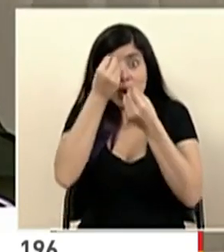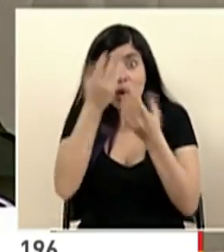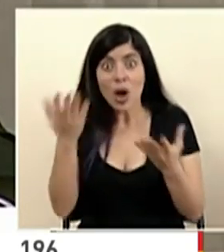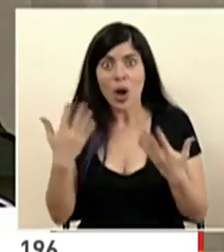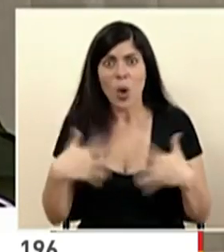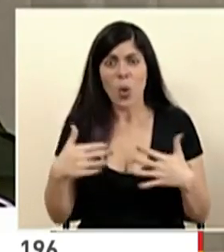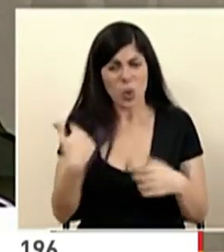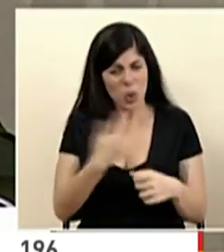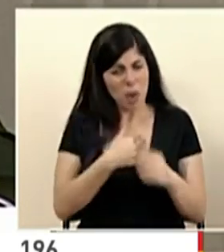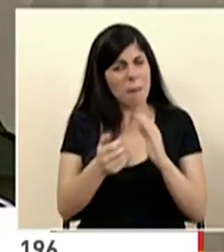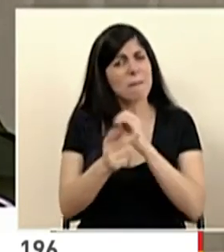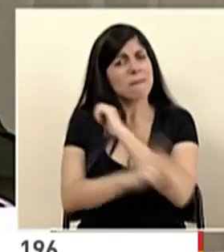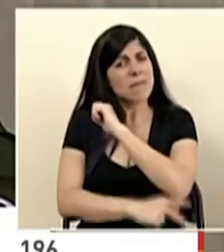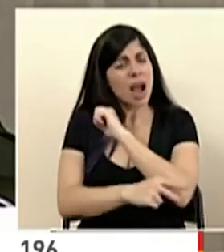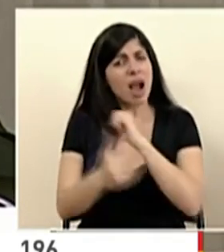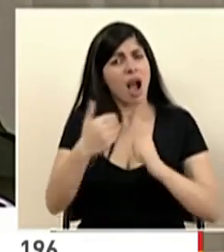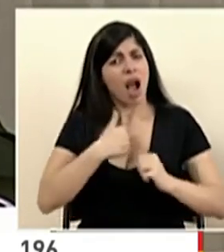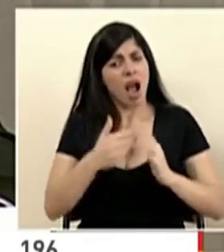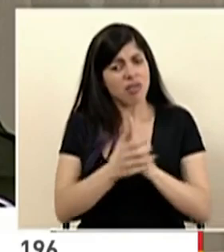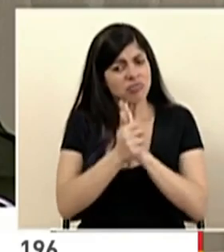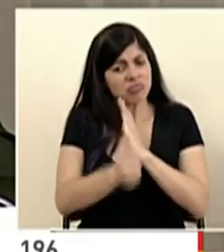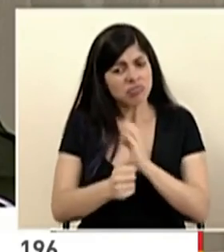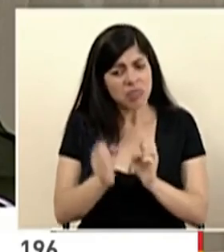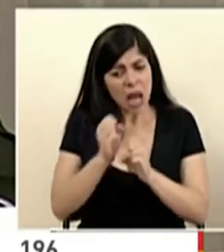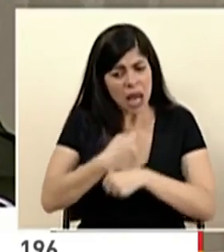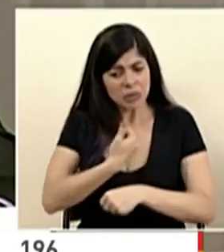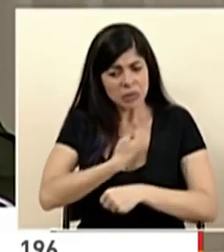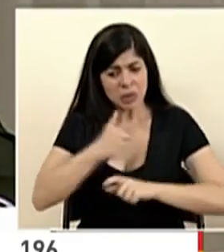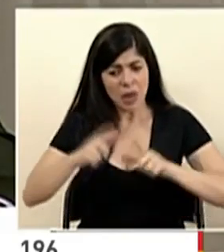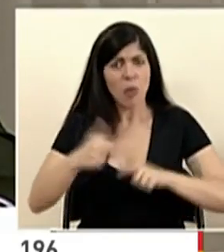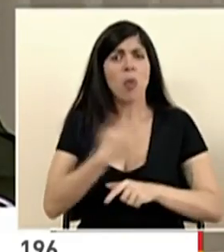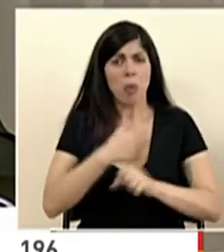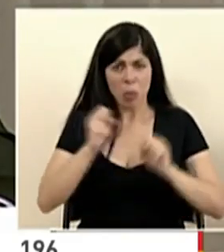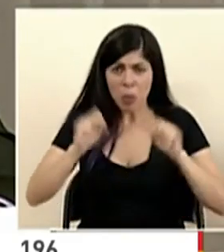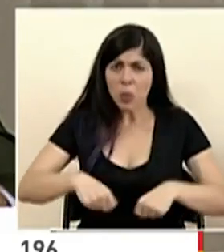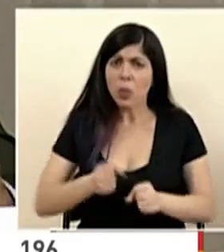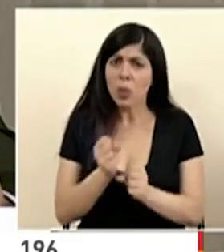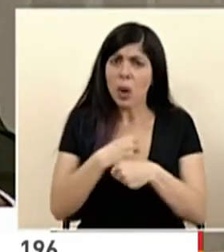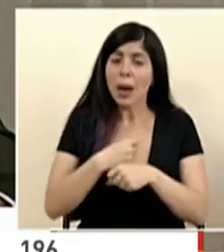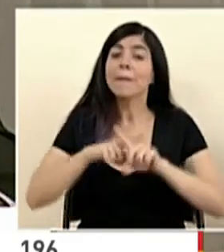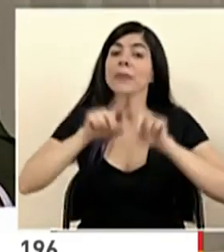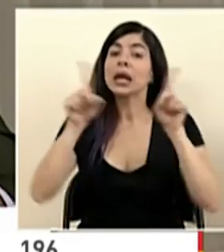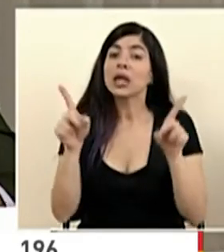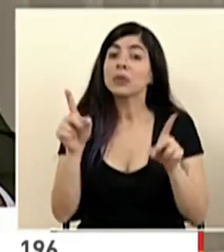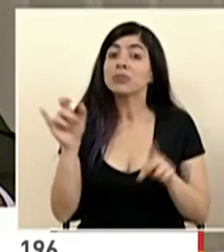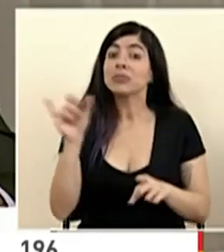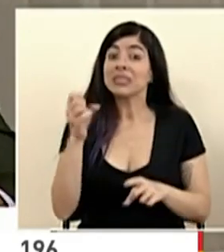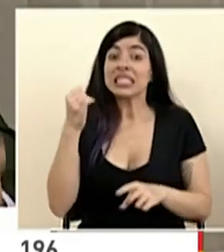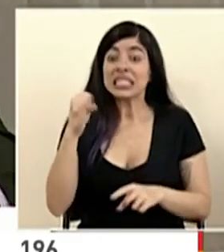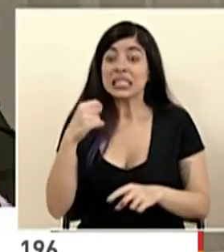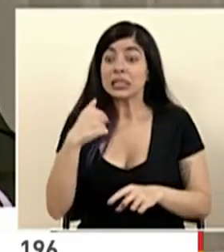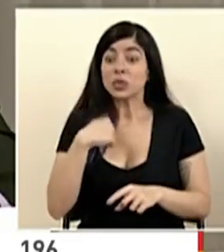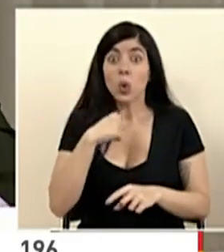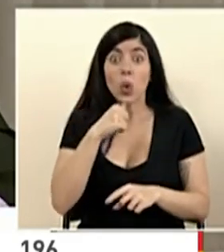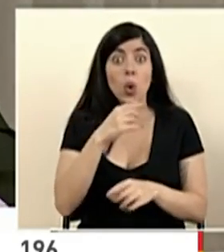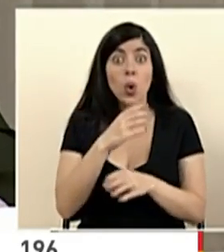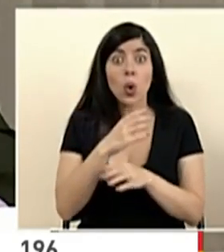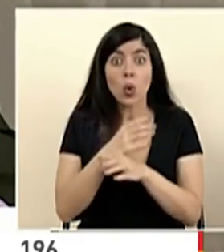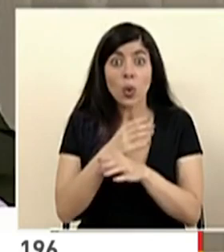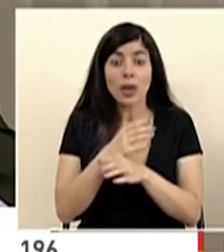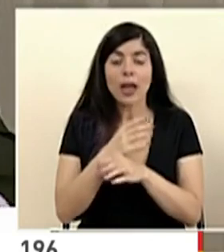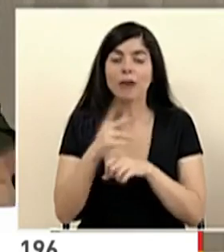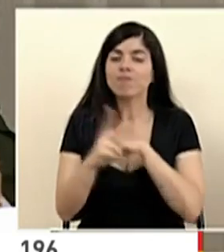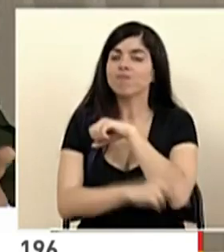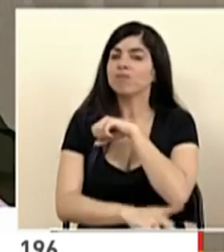un país capaz de desarrollar sus propias pruebas. Eso somos capaces. Pero también, si no nos cuidamos, somos un